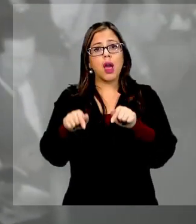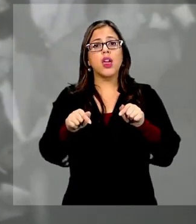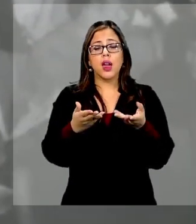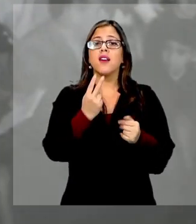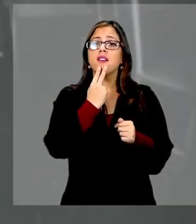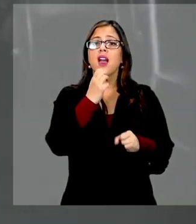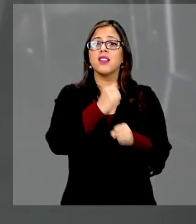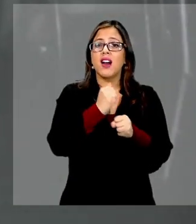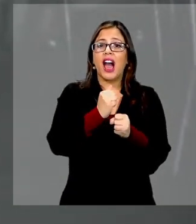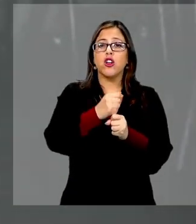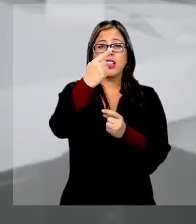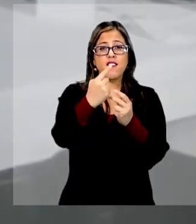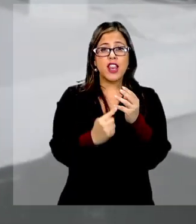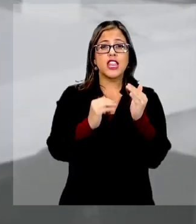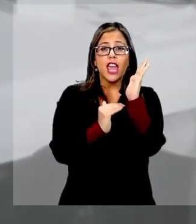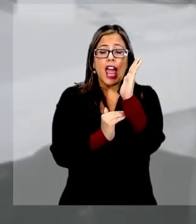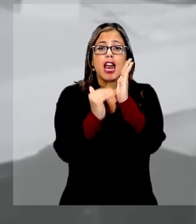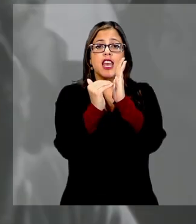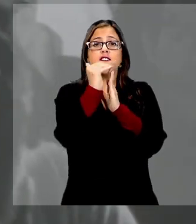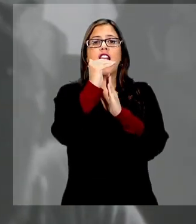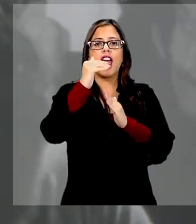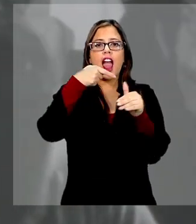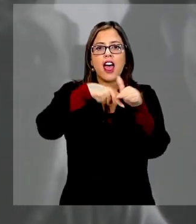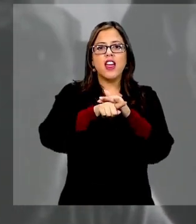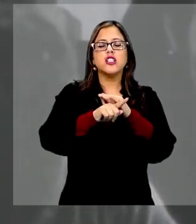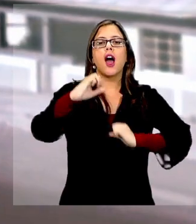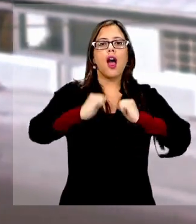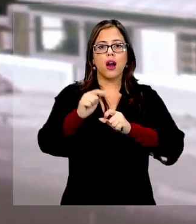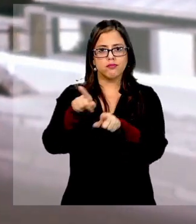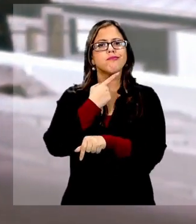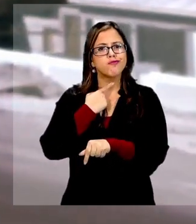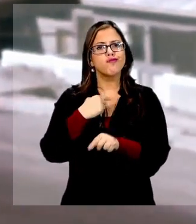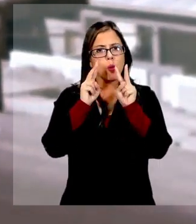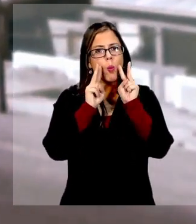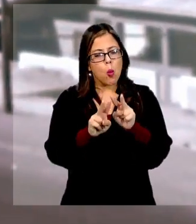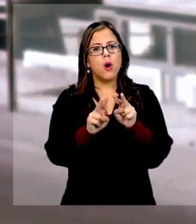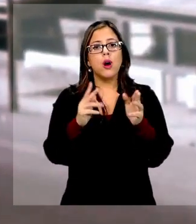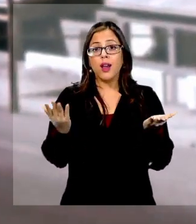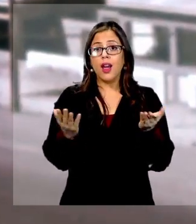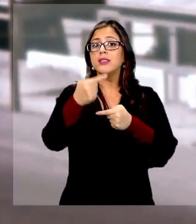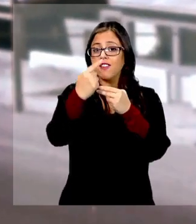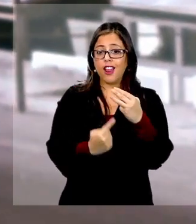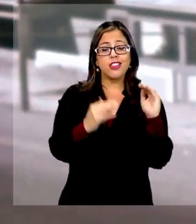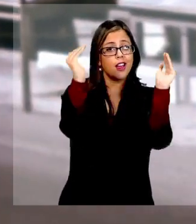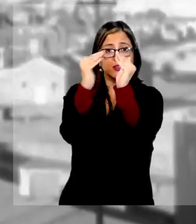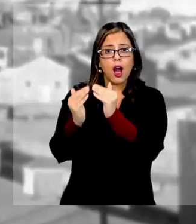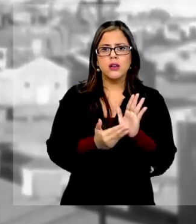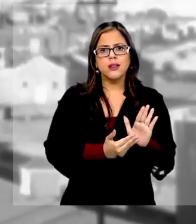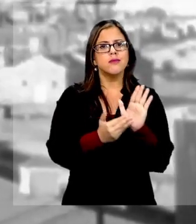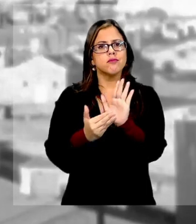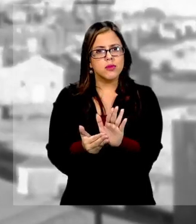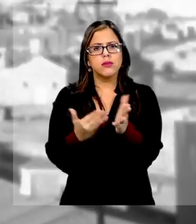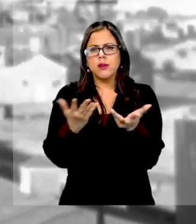donde habitaban trabajadores de distintos rangos dentro de la empresa. Es interesante ver los distintos tipos de casas que